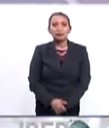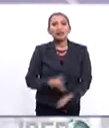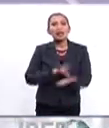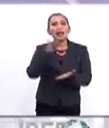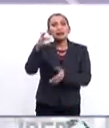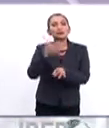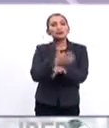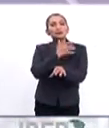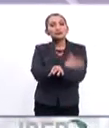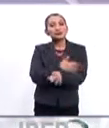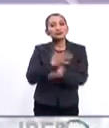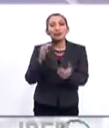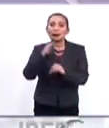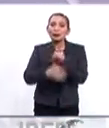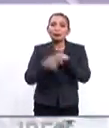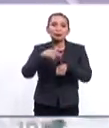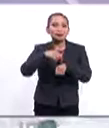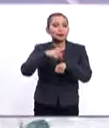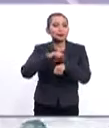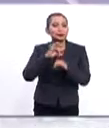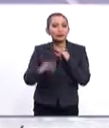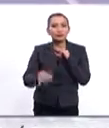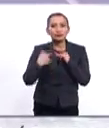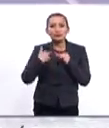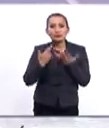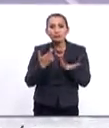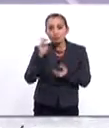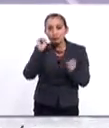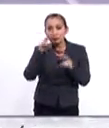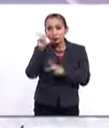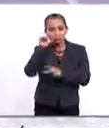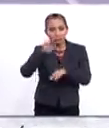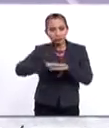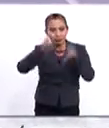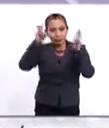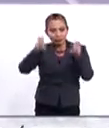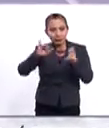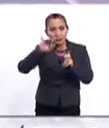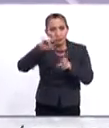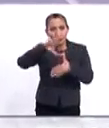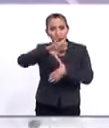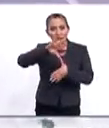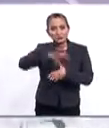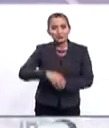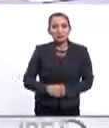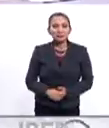Gracias por acompañarnos, se nos terminó el tiempo, llegamos al final de esta emisión. Nos vemos mañana con más temas iberoamericanos.